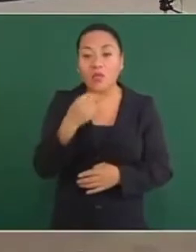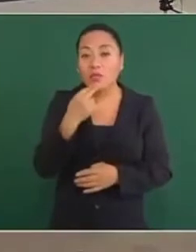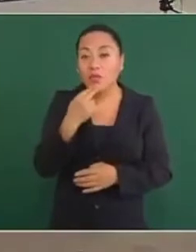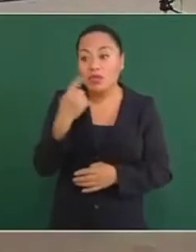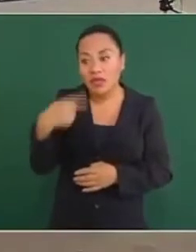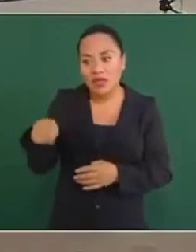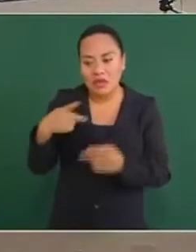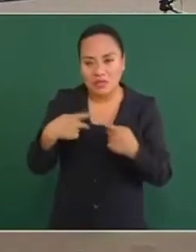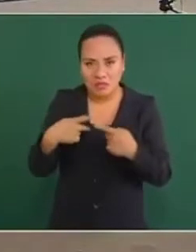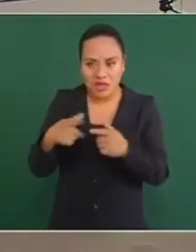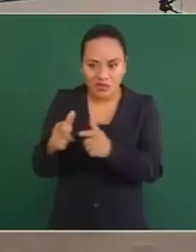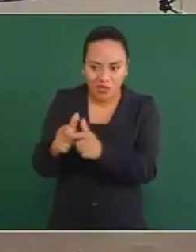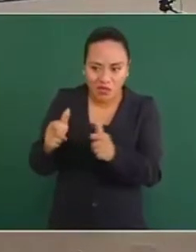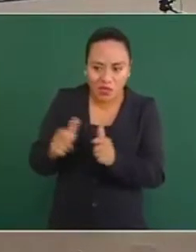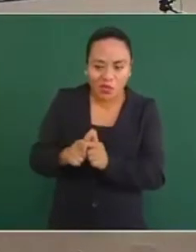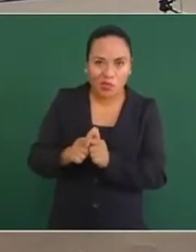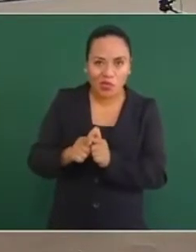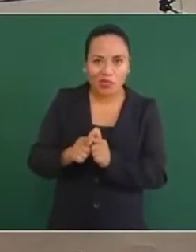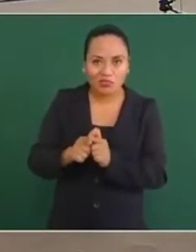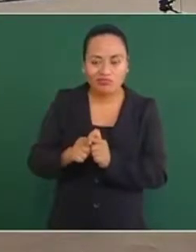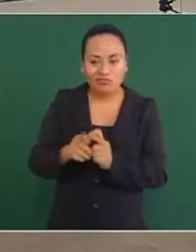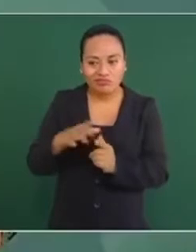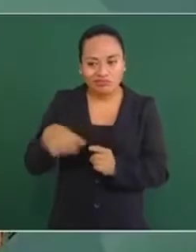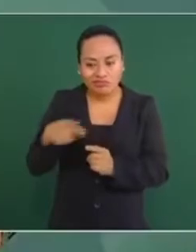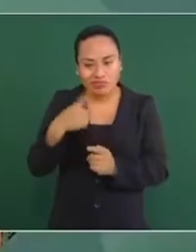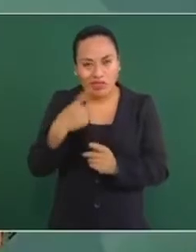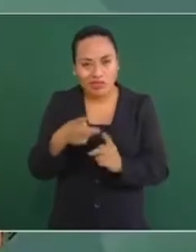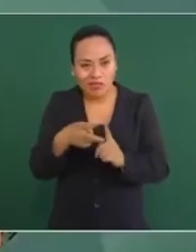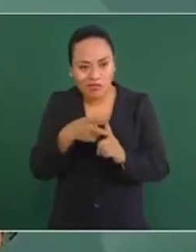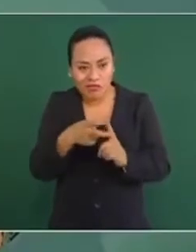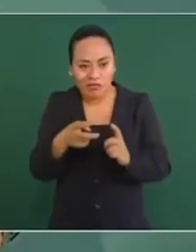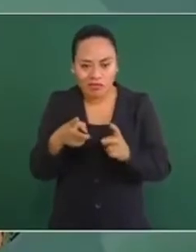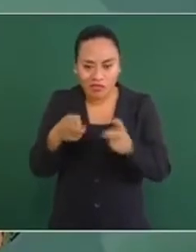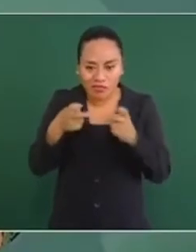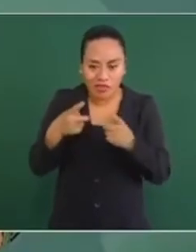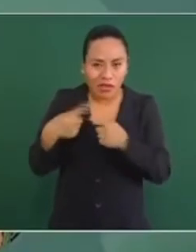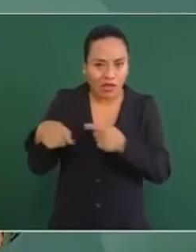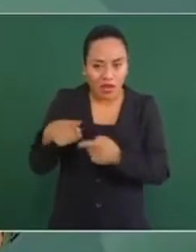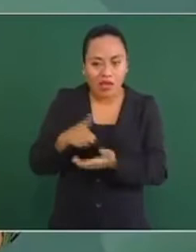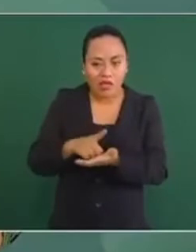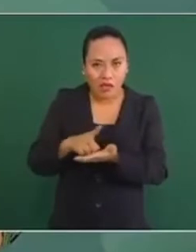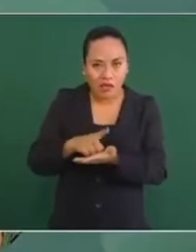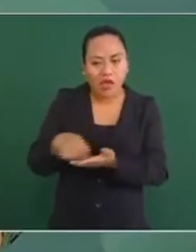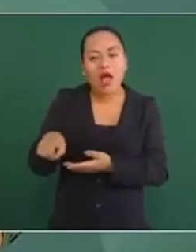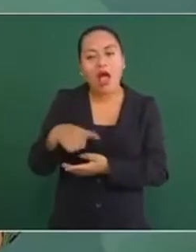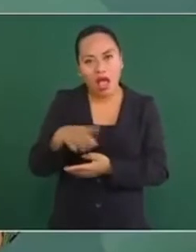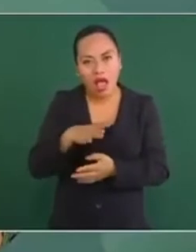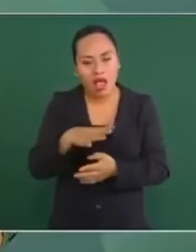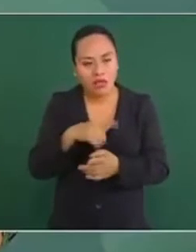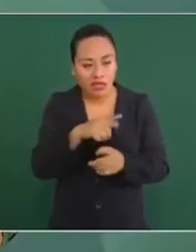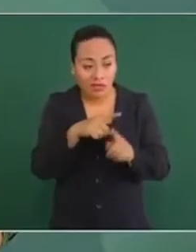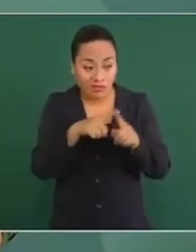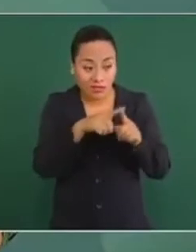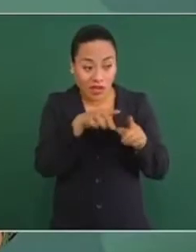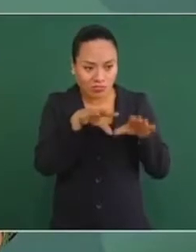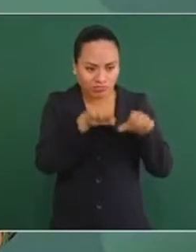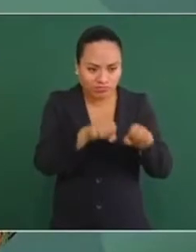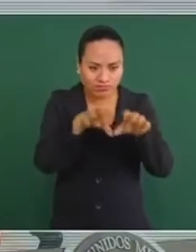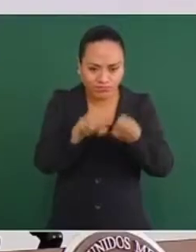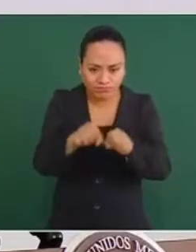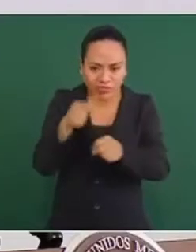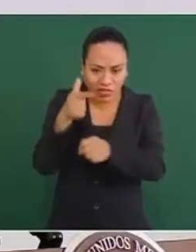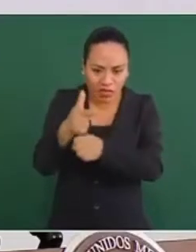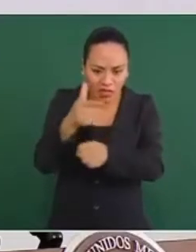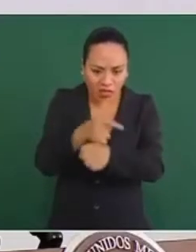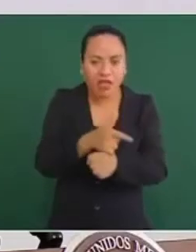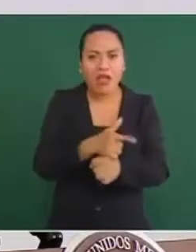delincuencia organizada. En el caso de los chalecos, hemos asegurado una cantidad importante